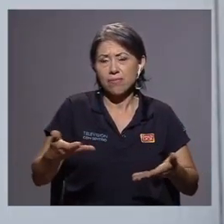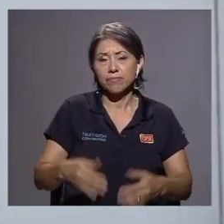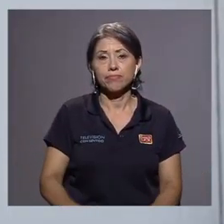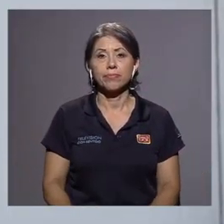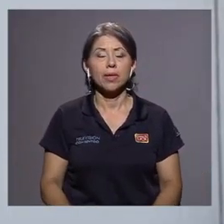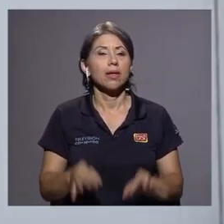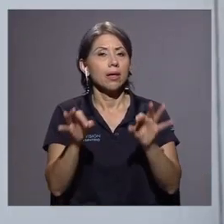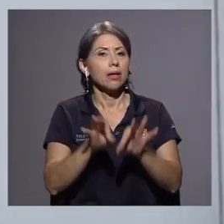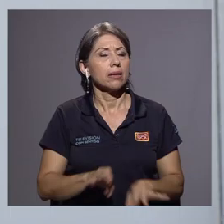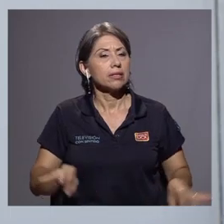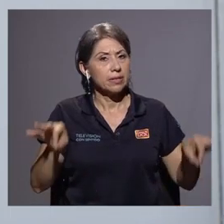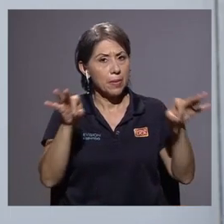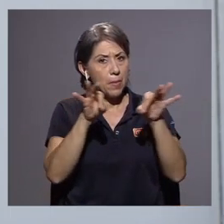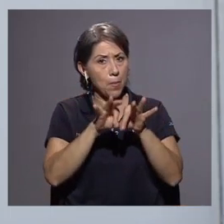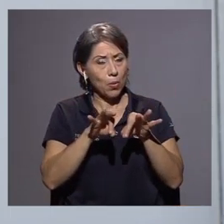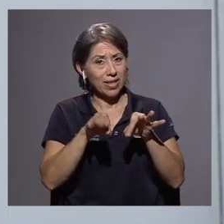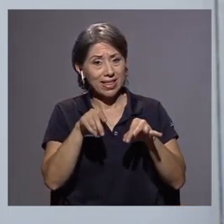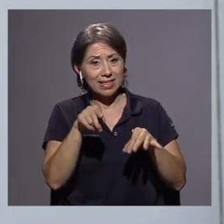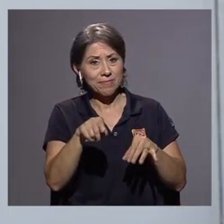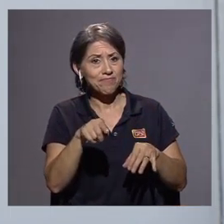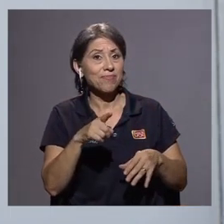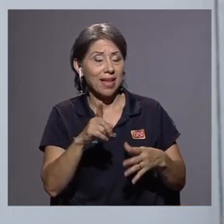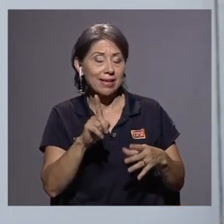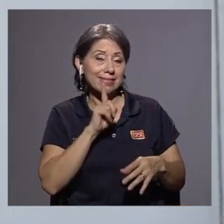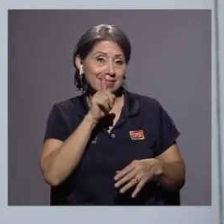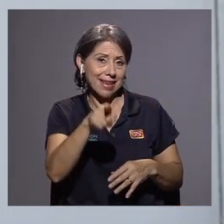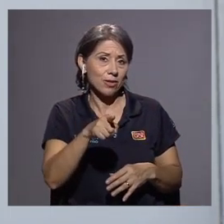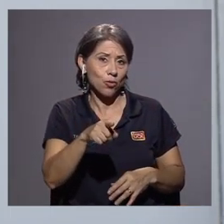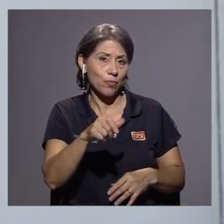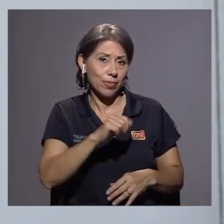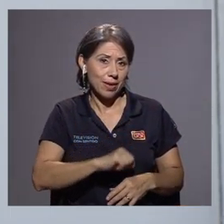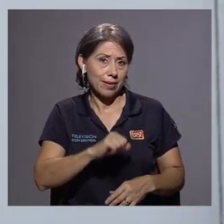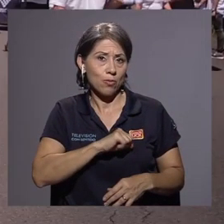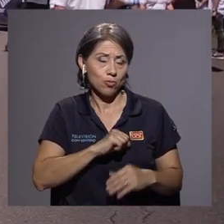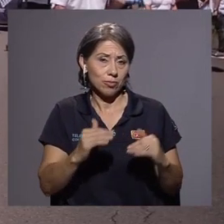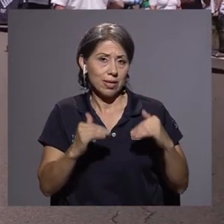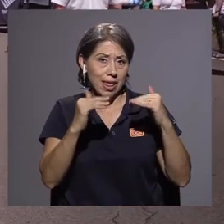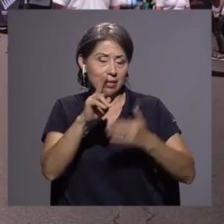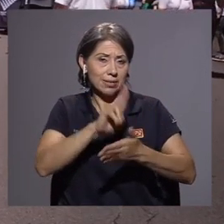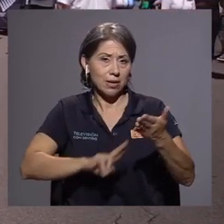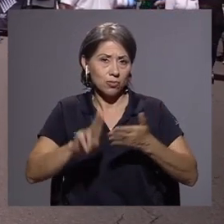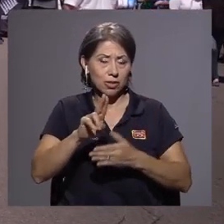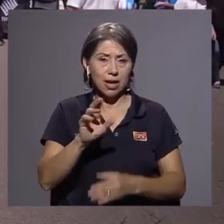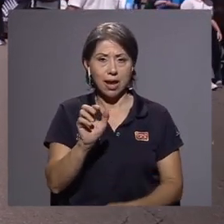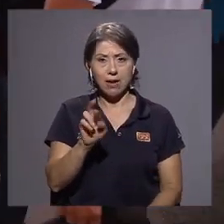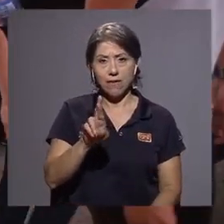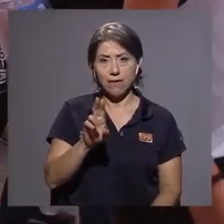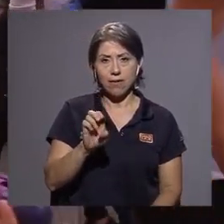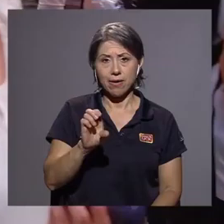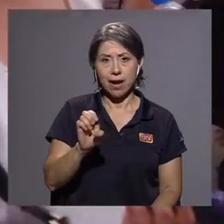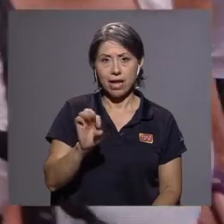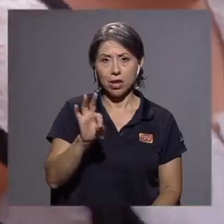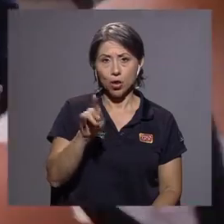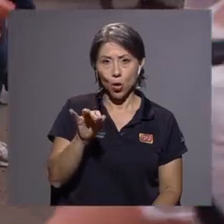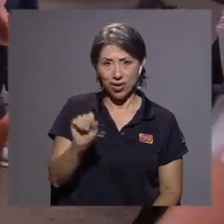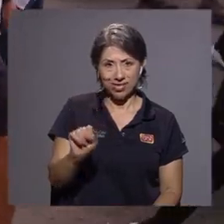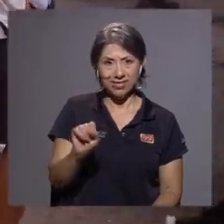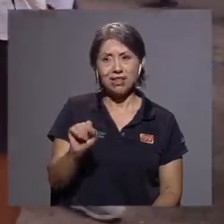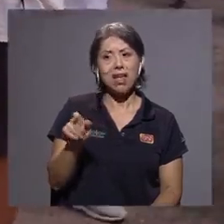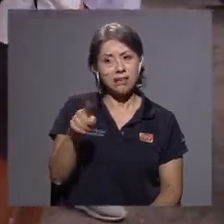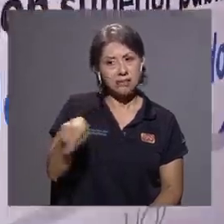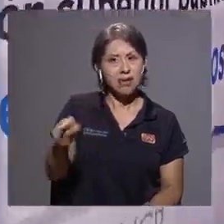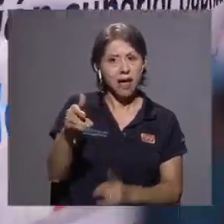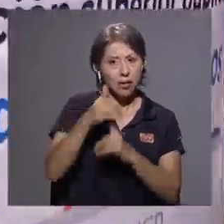Es importante, ¿verdad?, que en el acuerdo, si bien es cierto, los rectores toman la decisión de